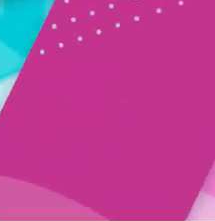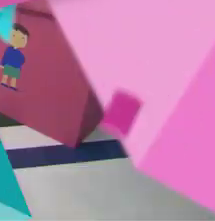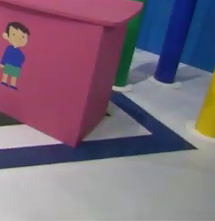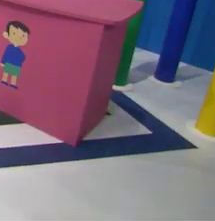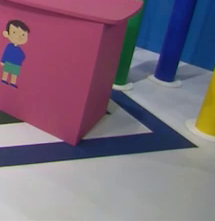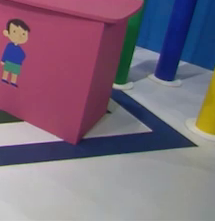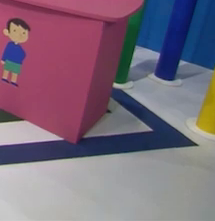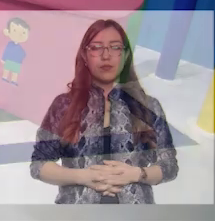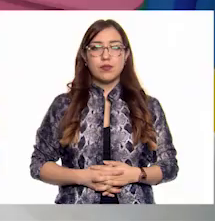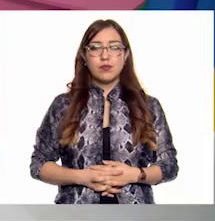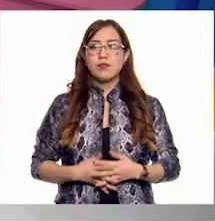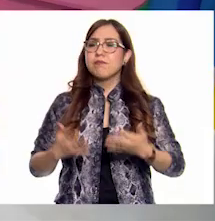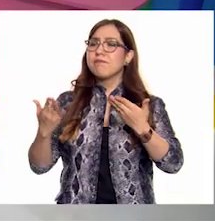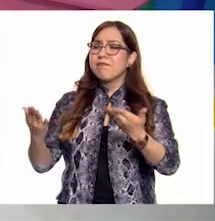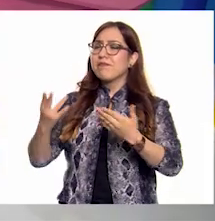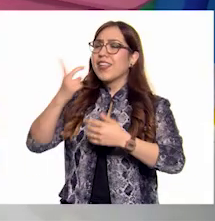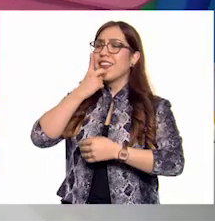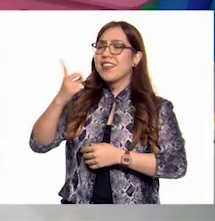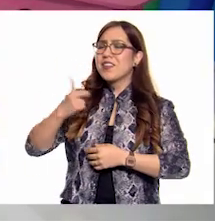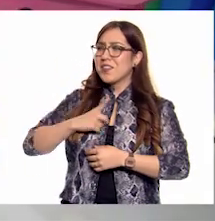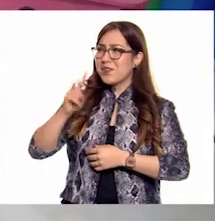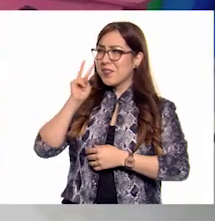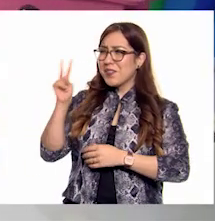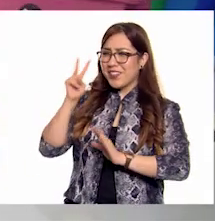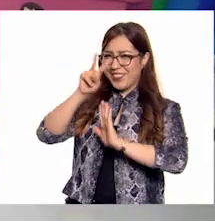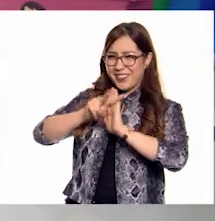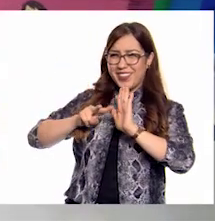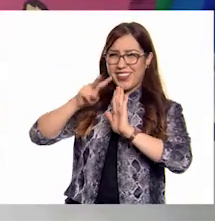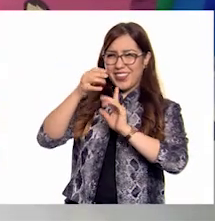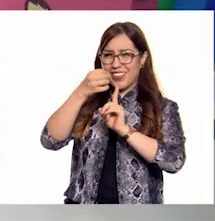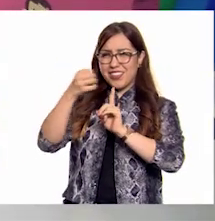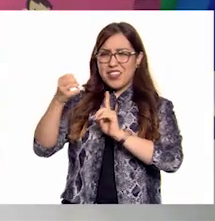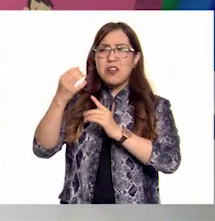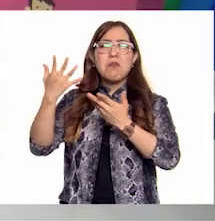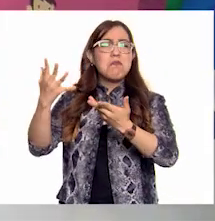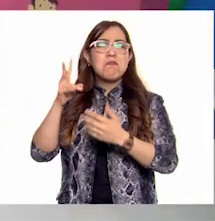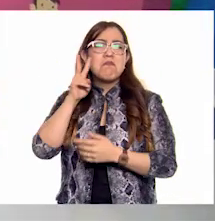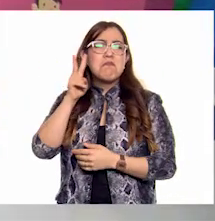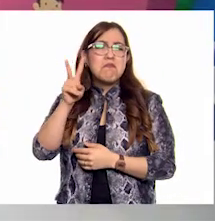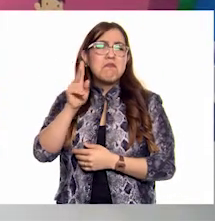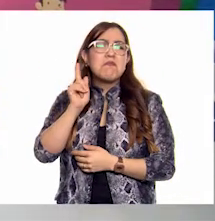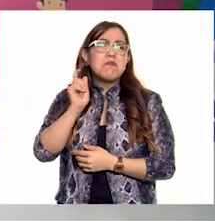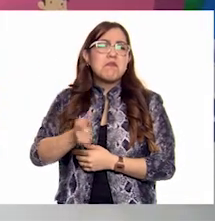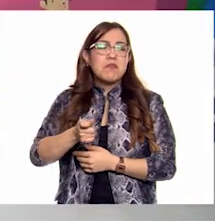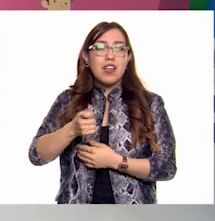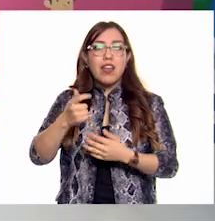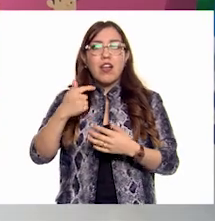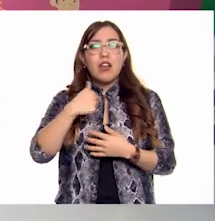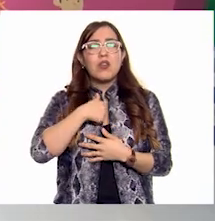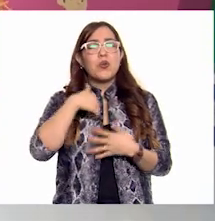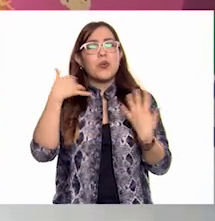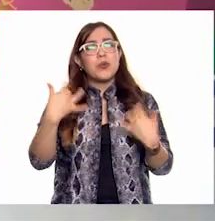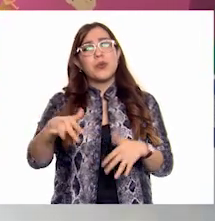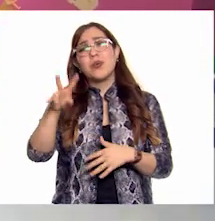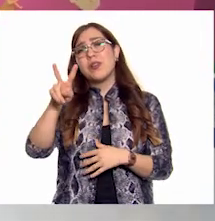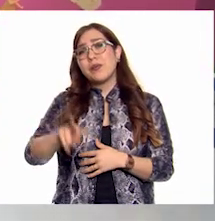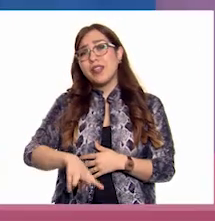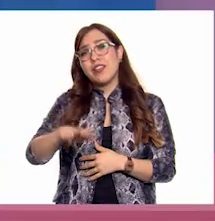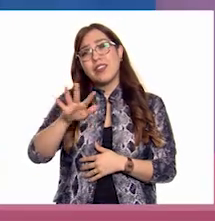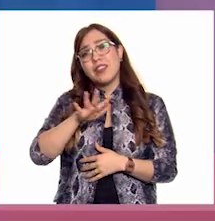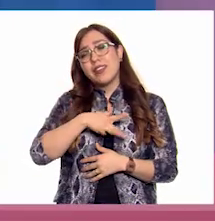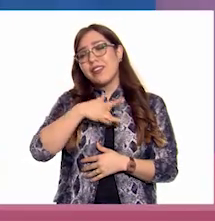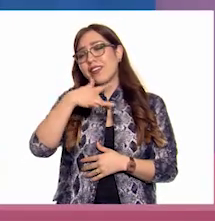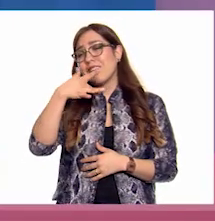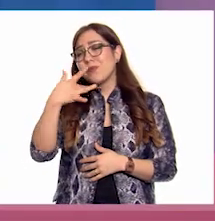¡Gracias! Y díganme, ¿qué les deja este video? ¡Ay! ¡Que estoy enamorada! ¡Muy